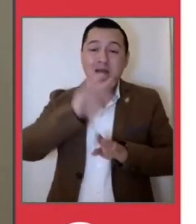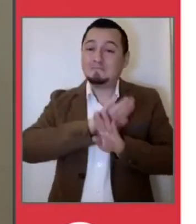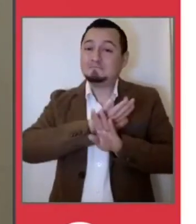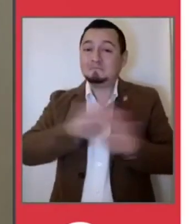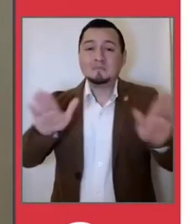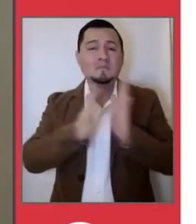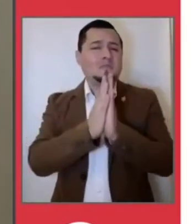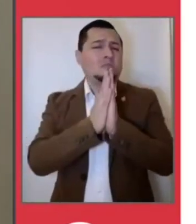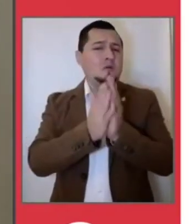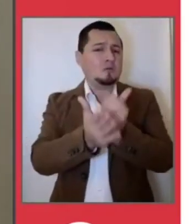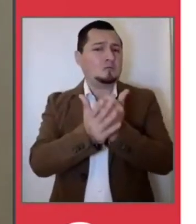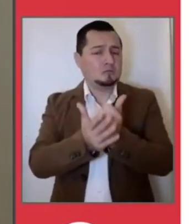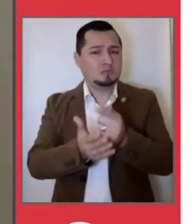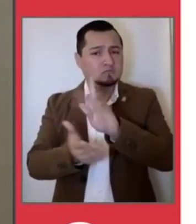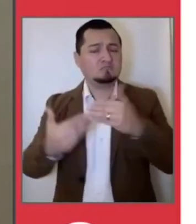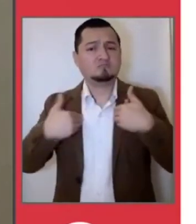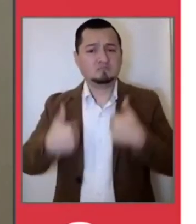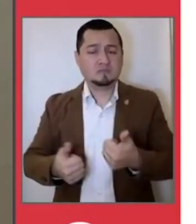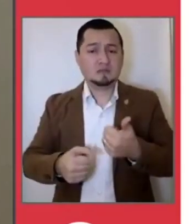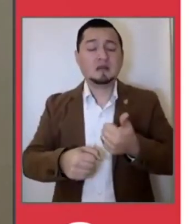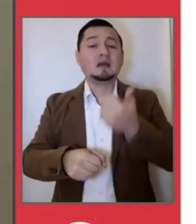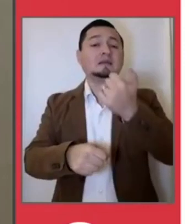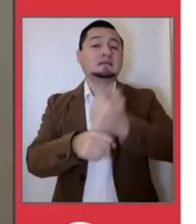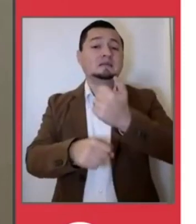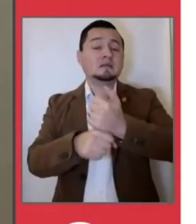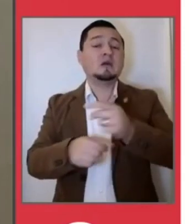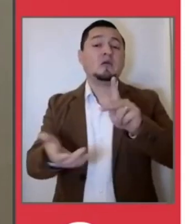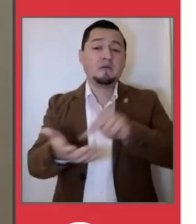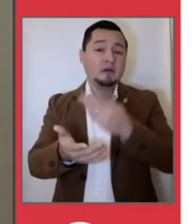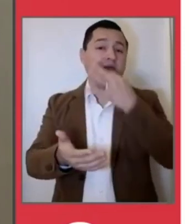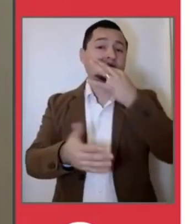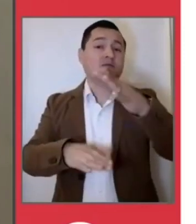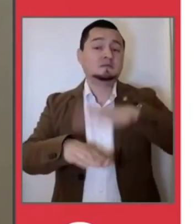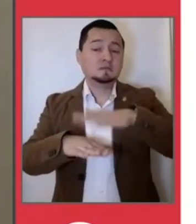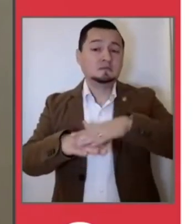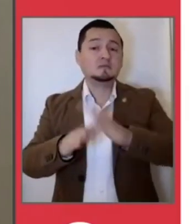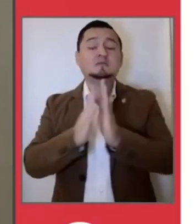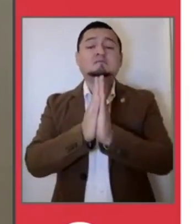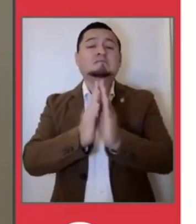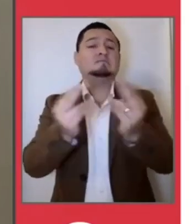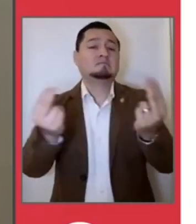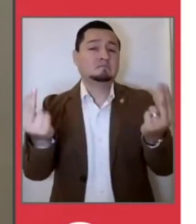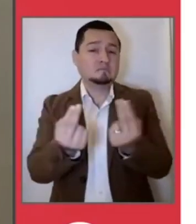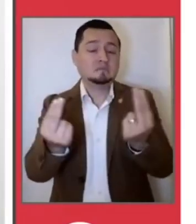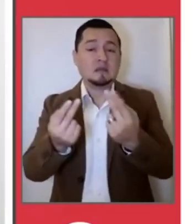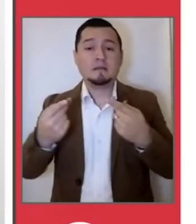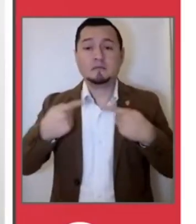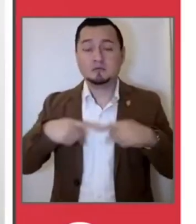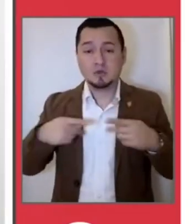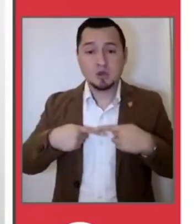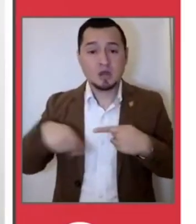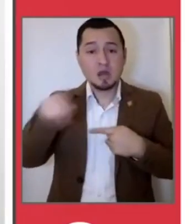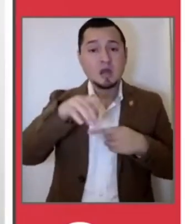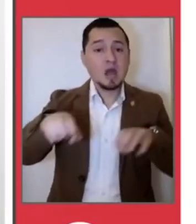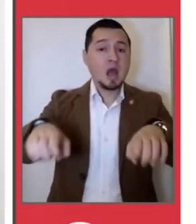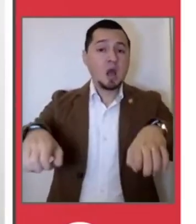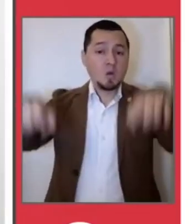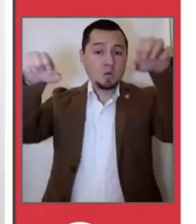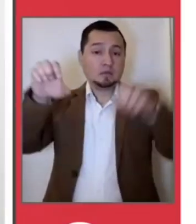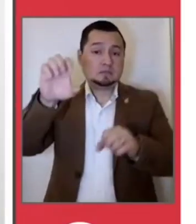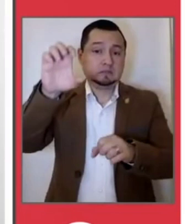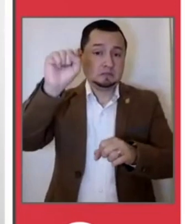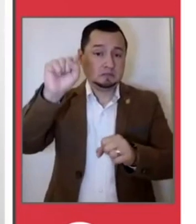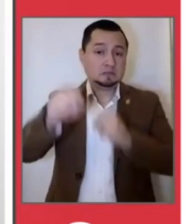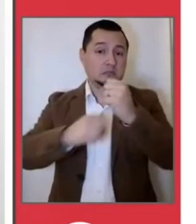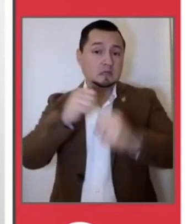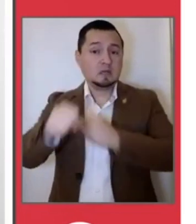gente nos ayude. Sexto, y esto es muy importante y lo vamos a reforzar en un momento, necesitamos que las personas mayores de 60 años